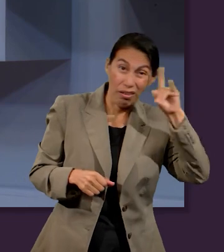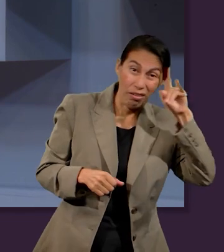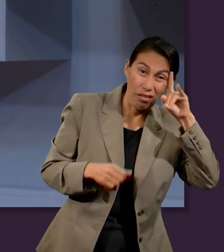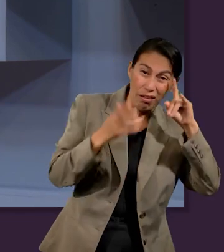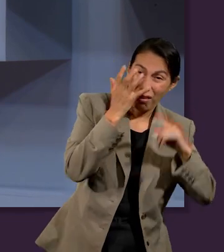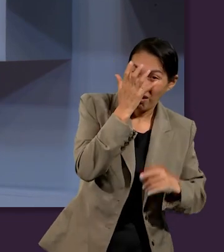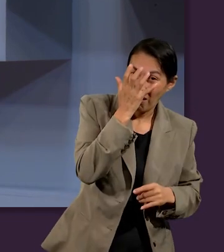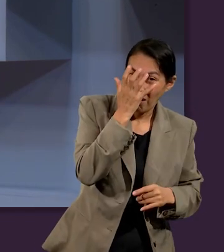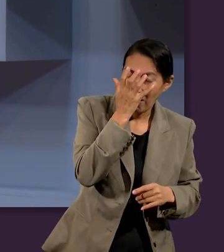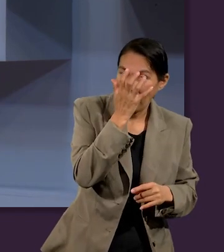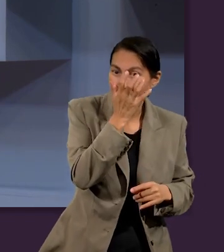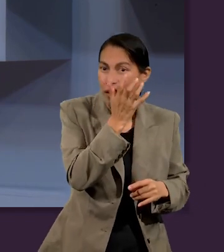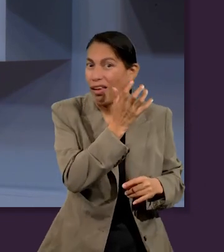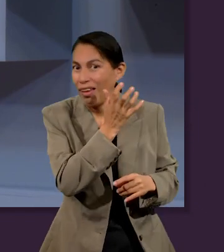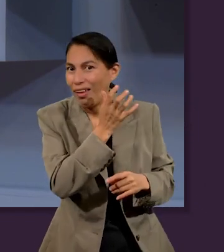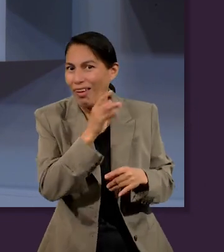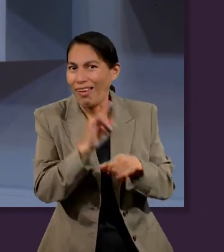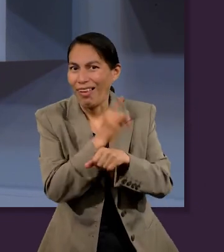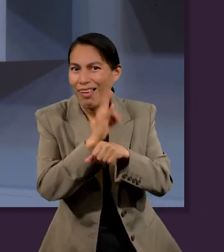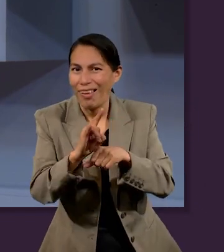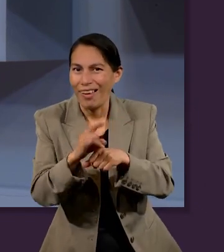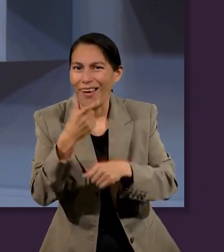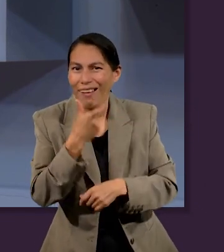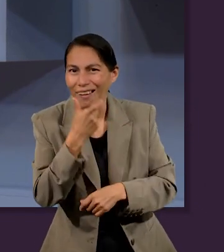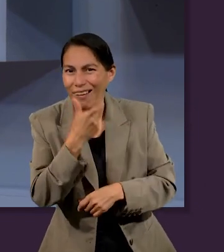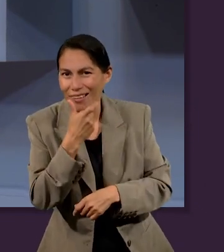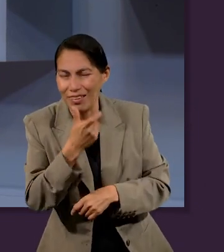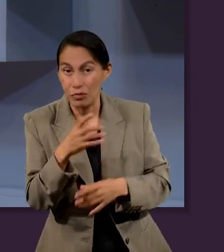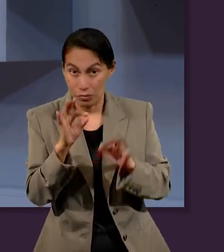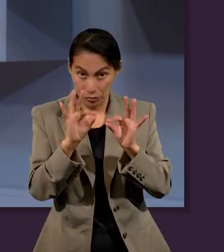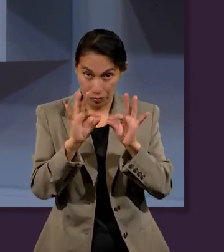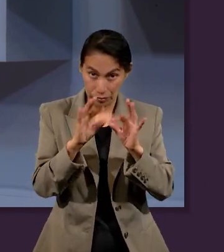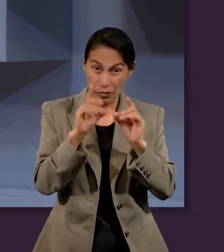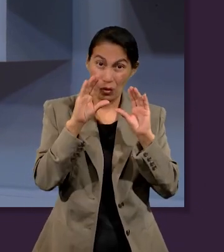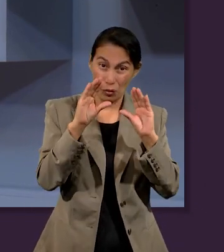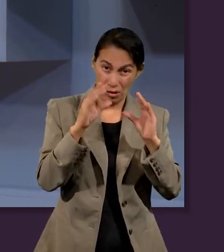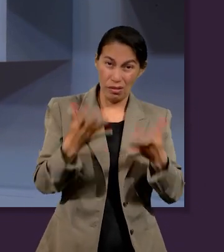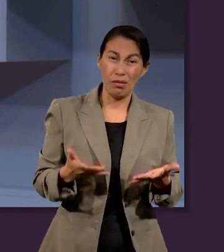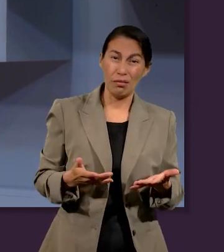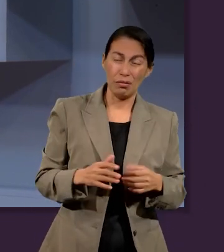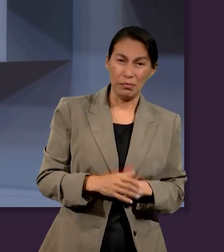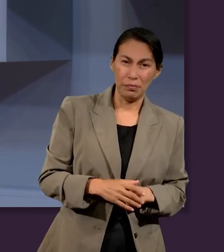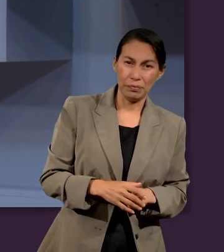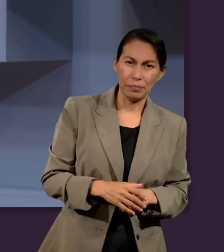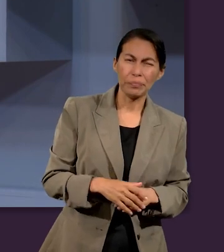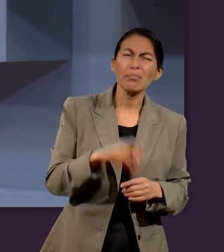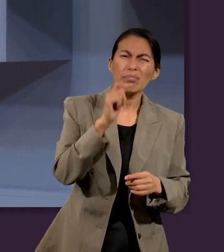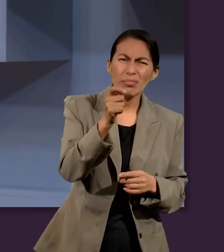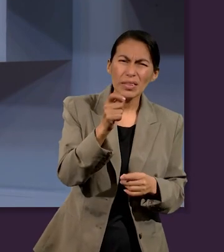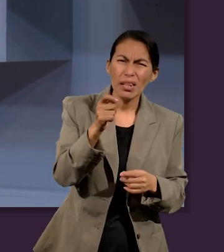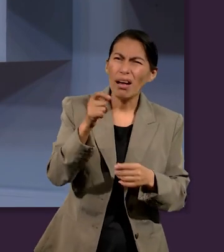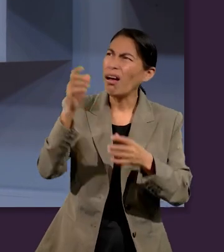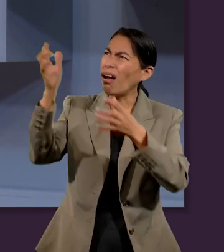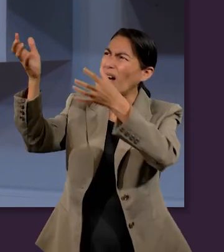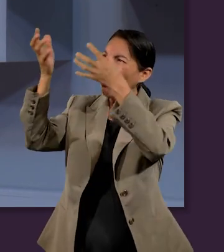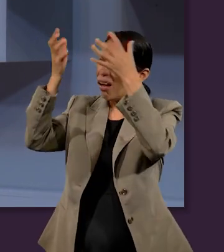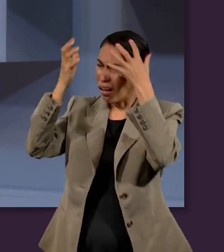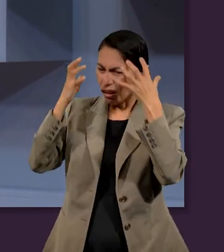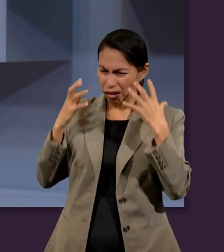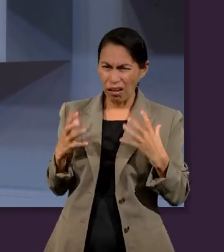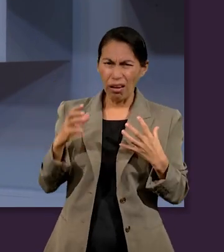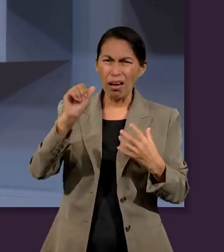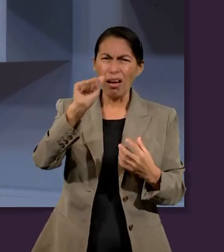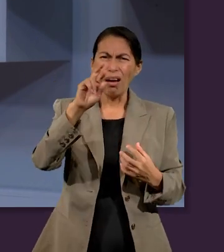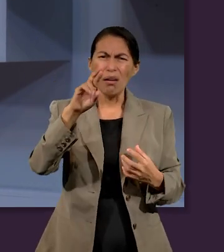cimentados, necesitamos tener nuestras bases sólidas. Y ahora Chipri mencionaba esto de la armadura, y puede